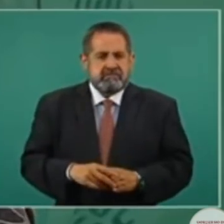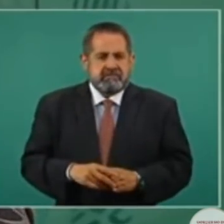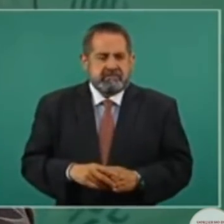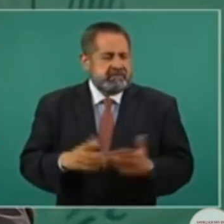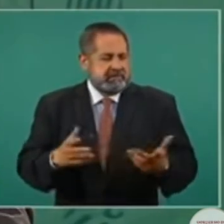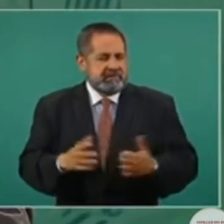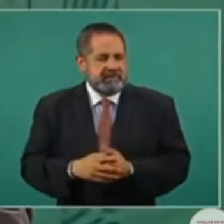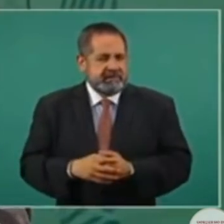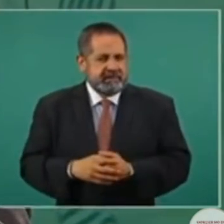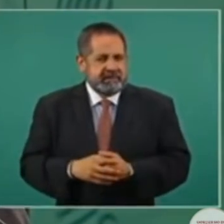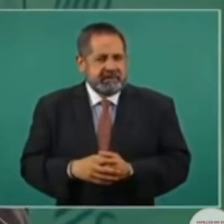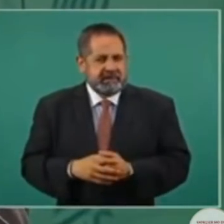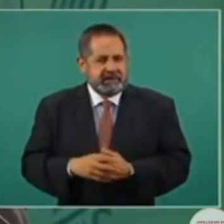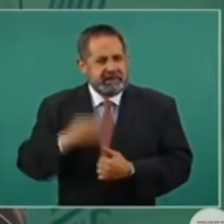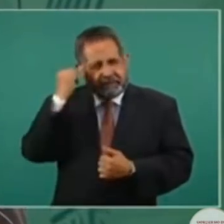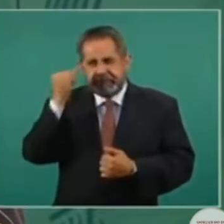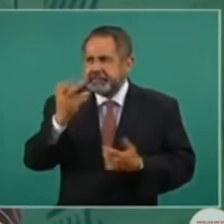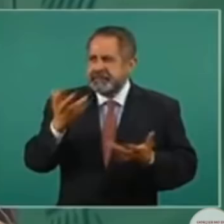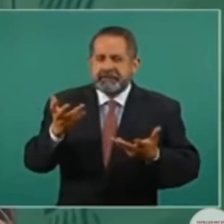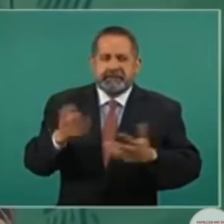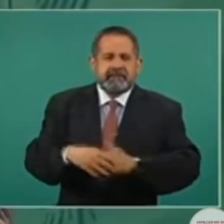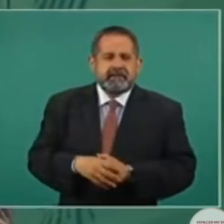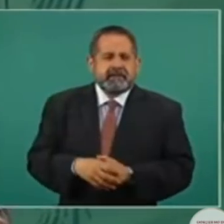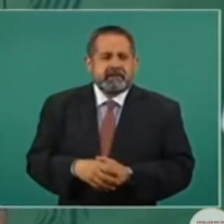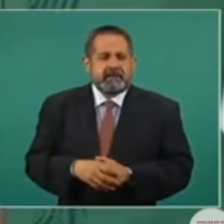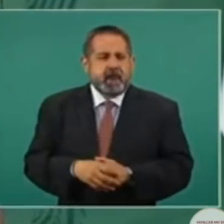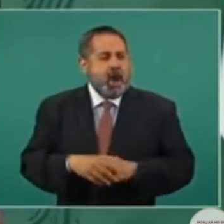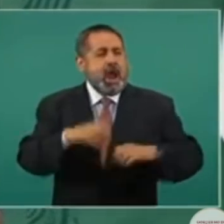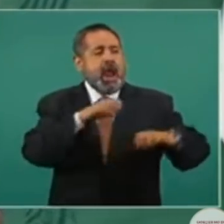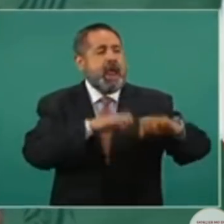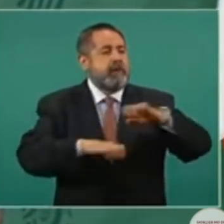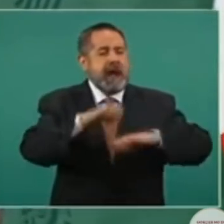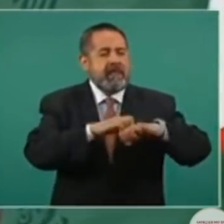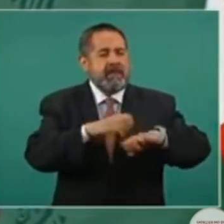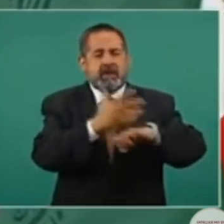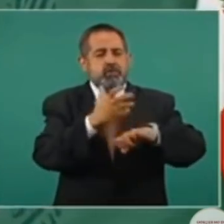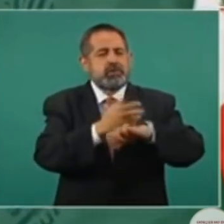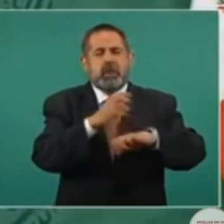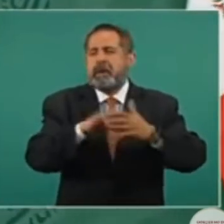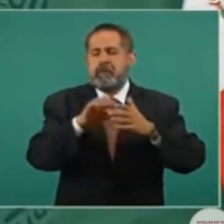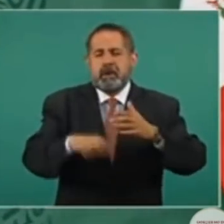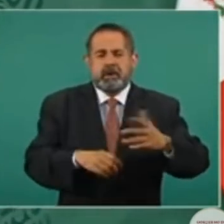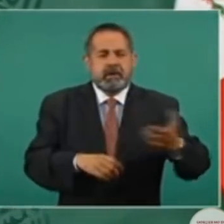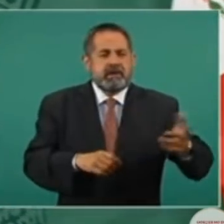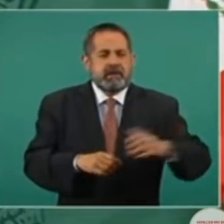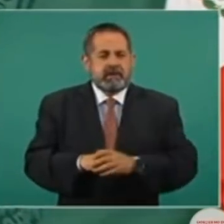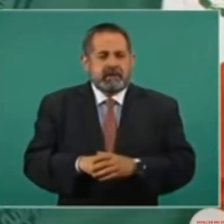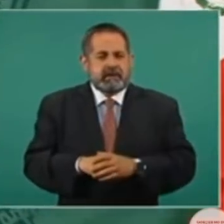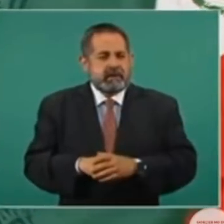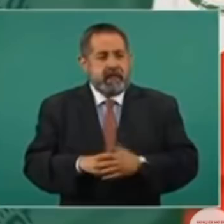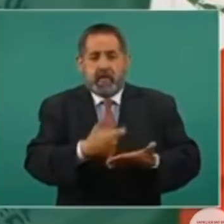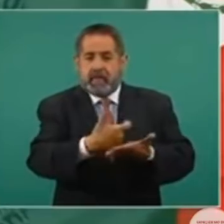Imagínense de que la embajada de Estados Unidos, el gobierno de Estados Unidos esté